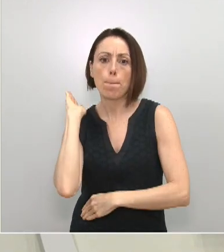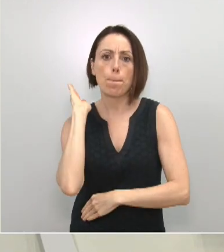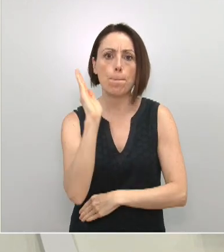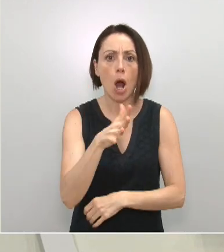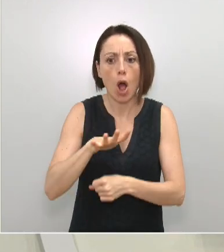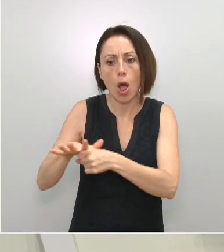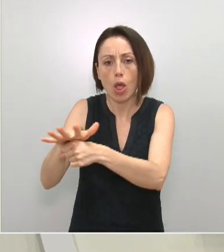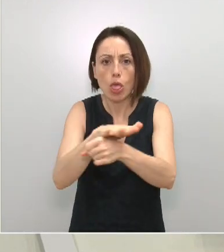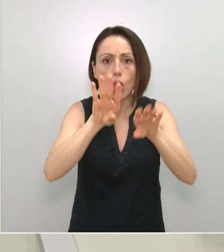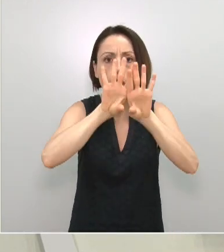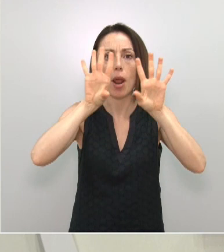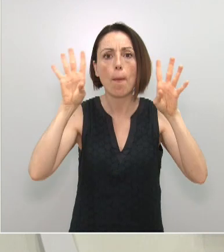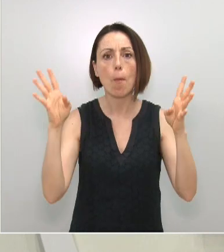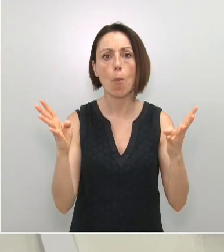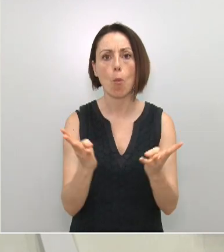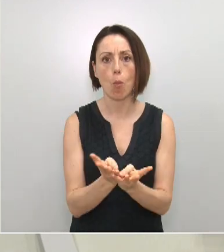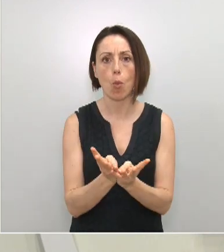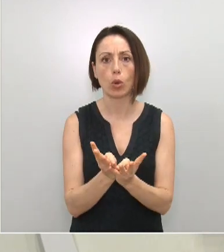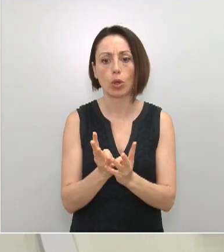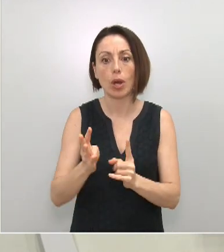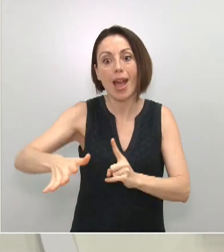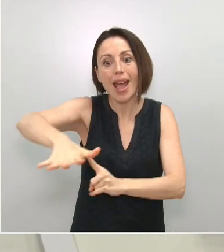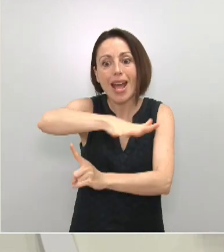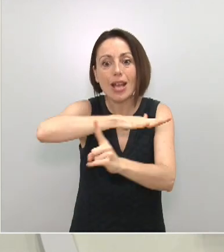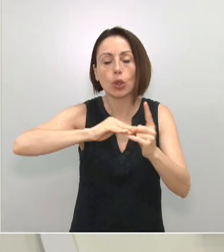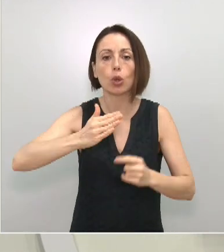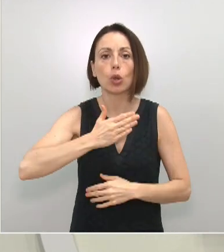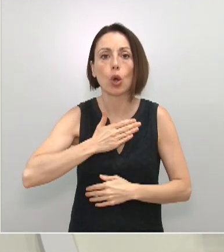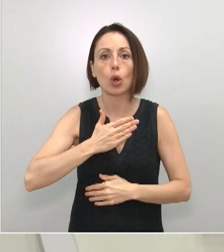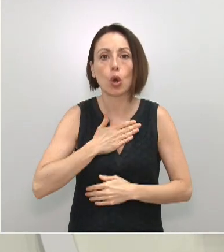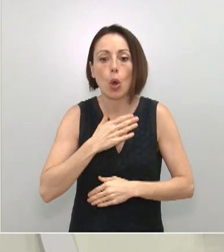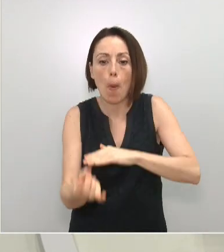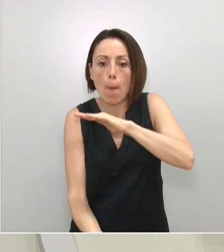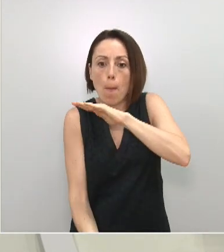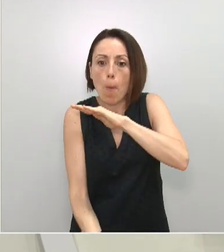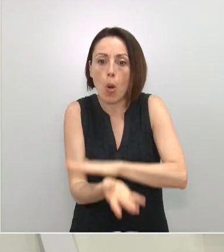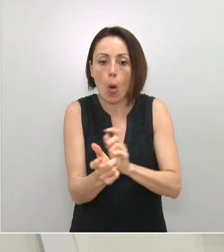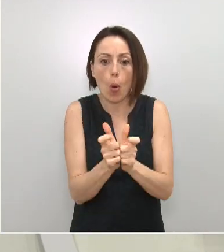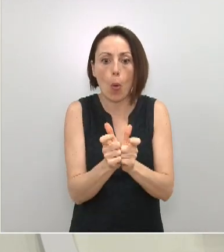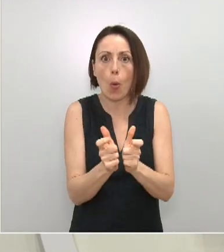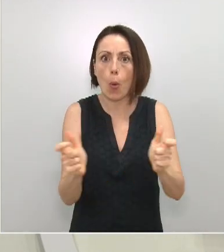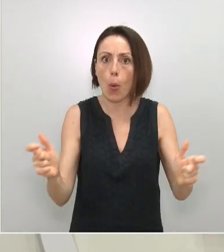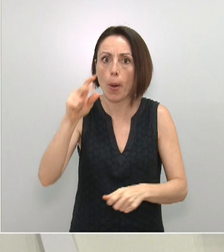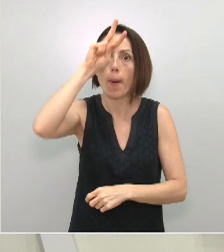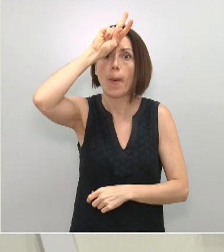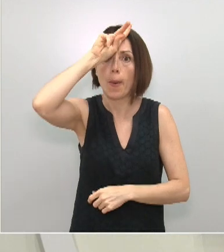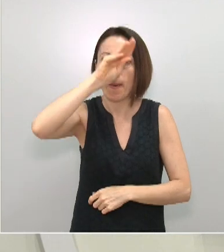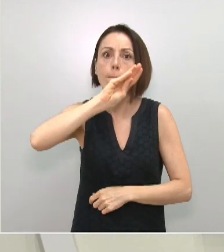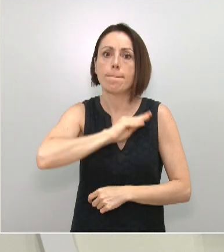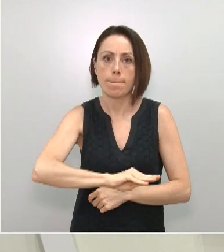muchos lugares del mundo y en nuestro entorno hay rebrotes preocupantes, muy